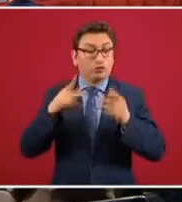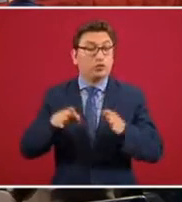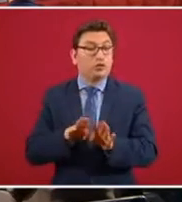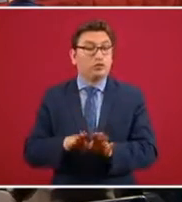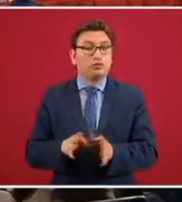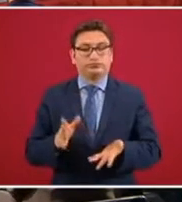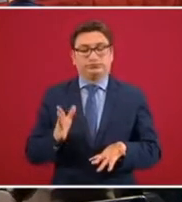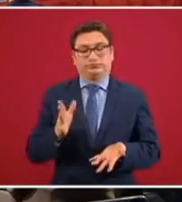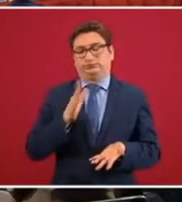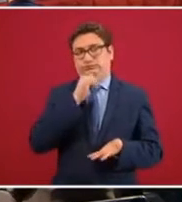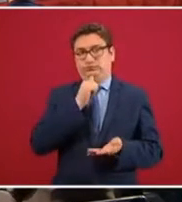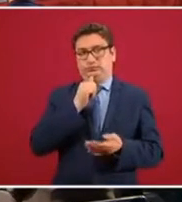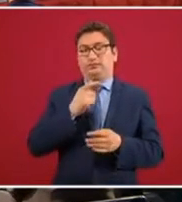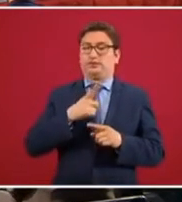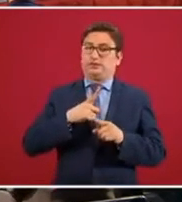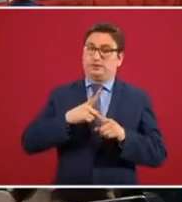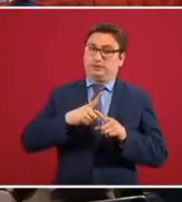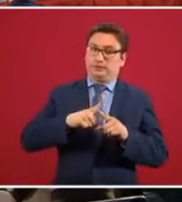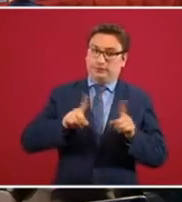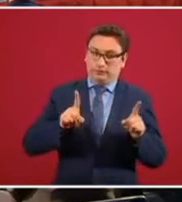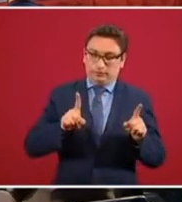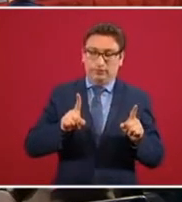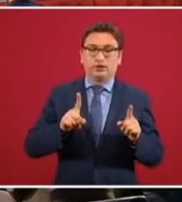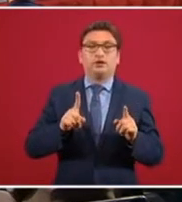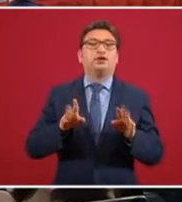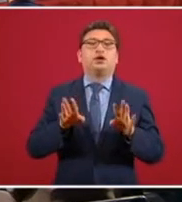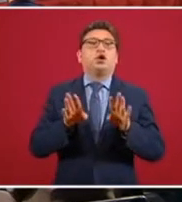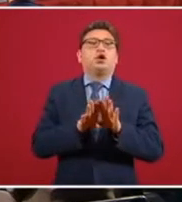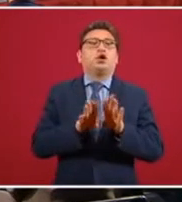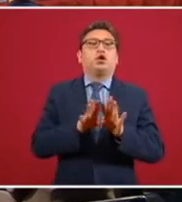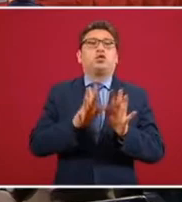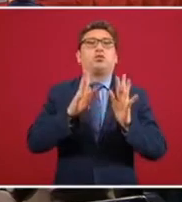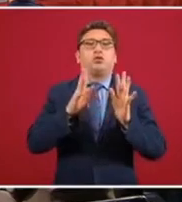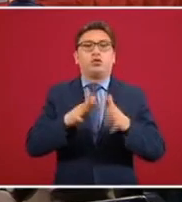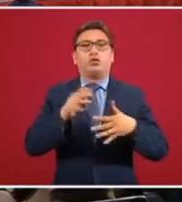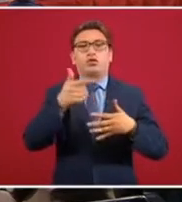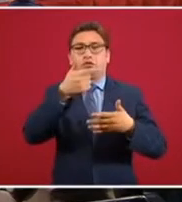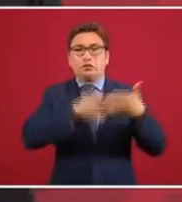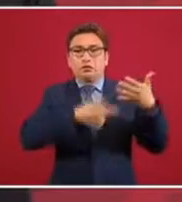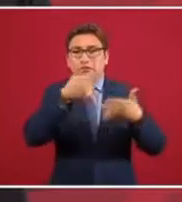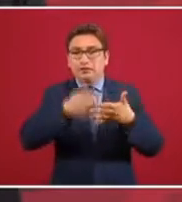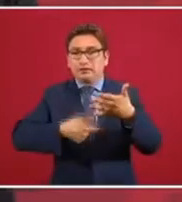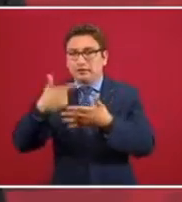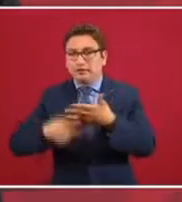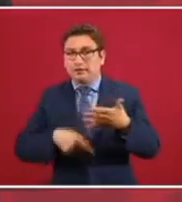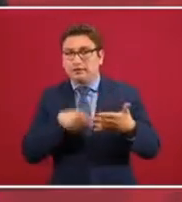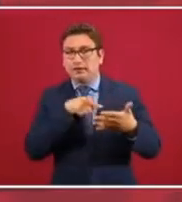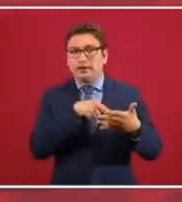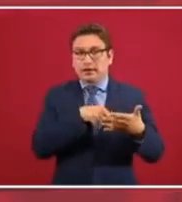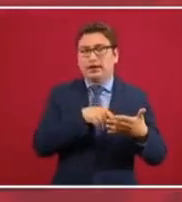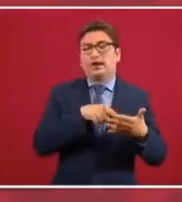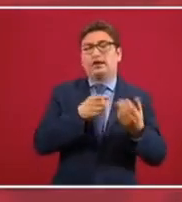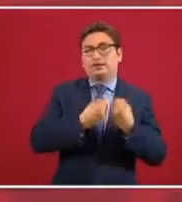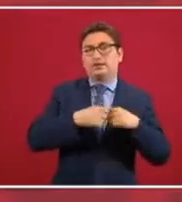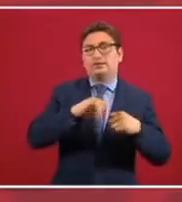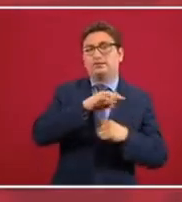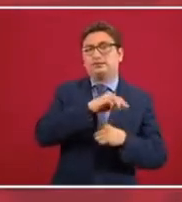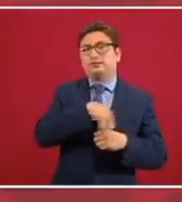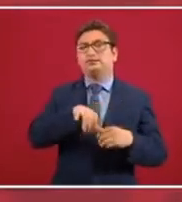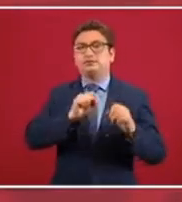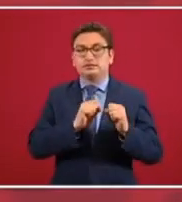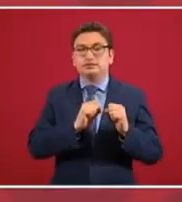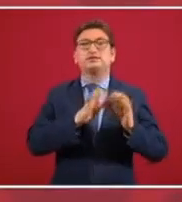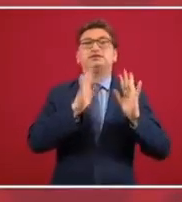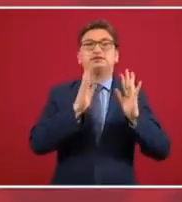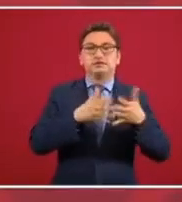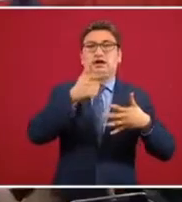cambio como existe este padrón en el Seguro Social con todos